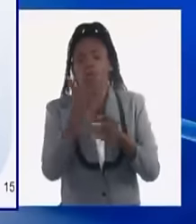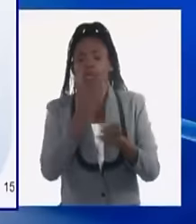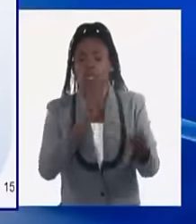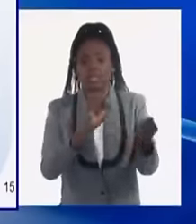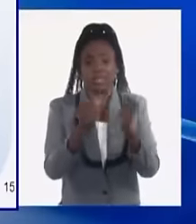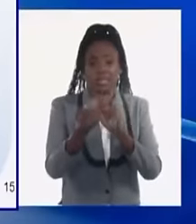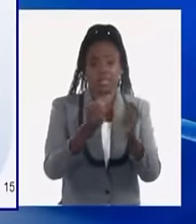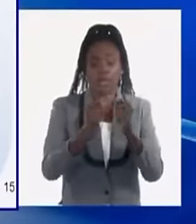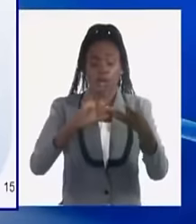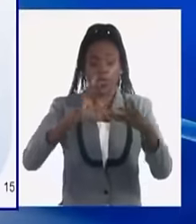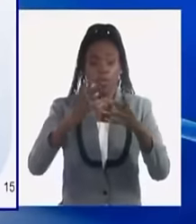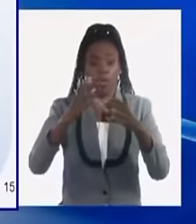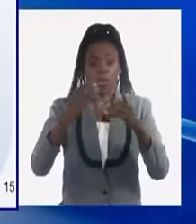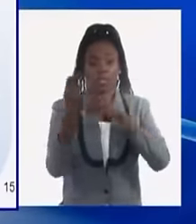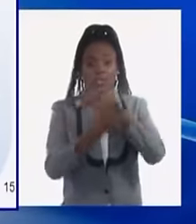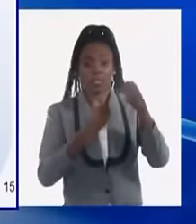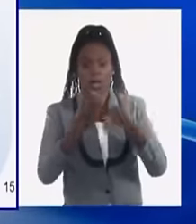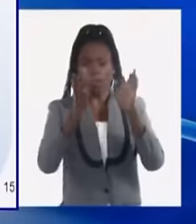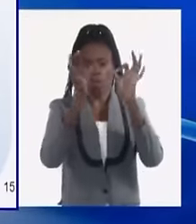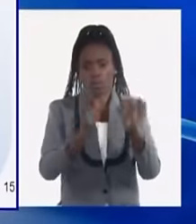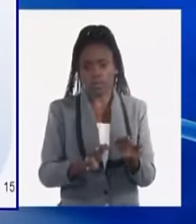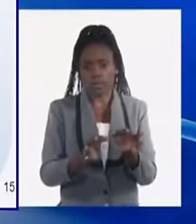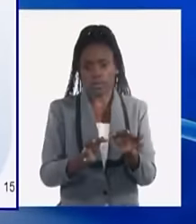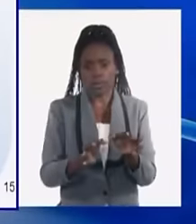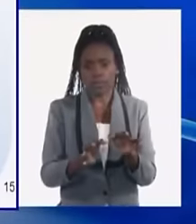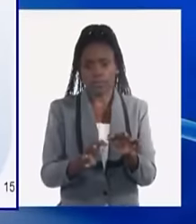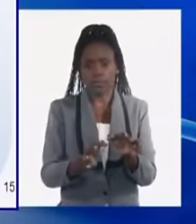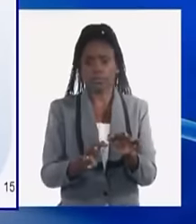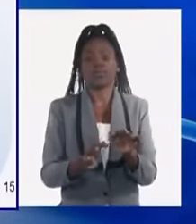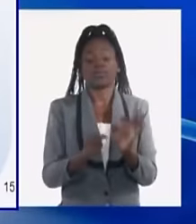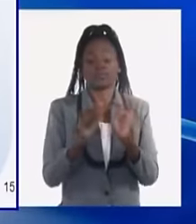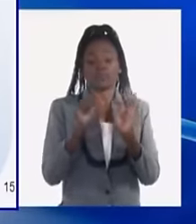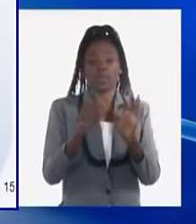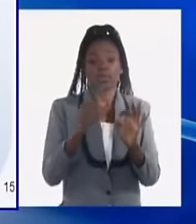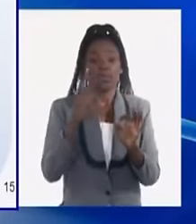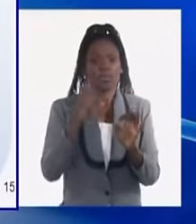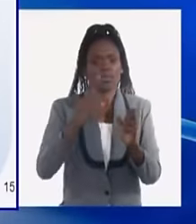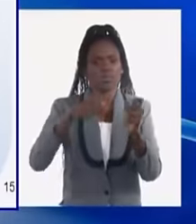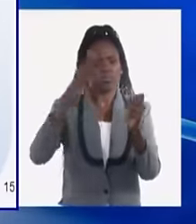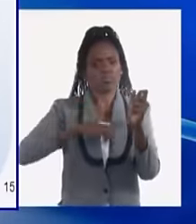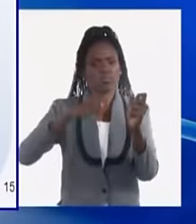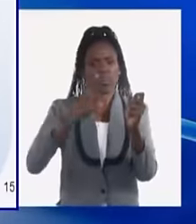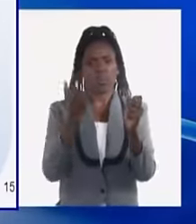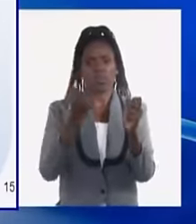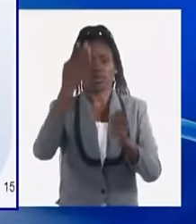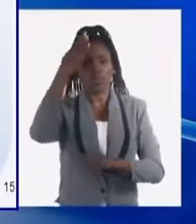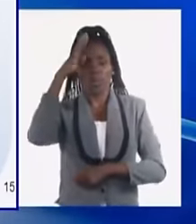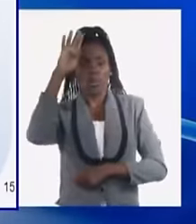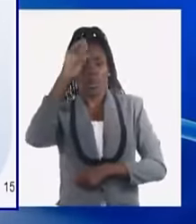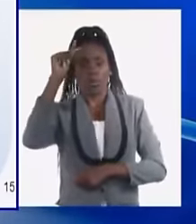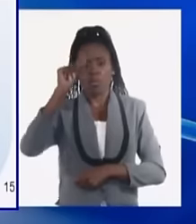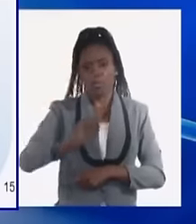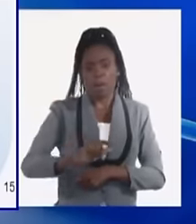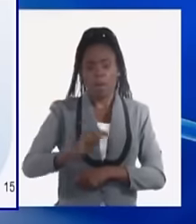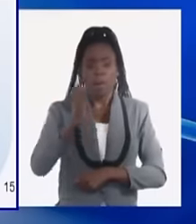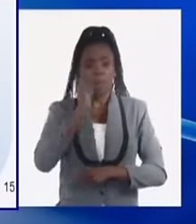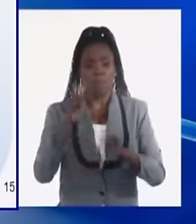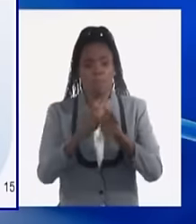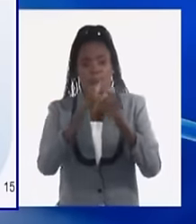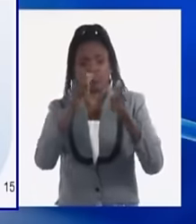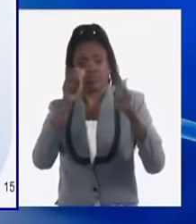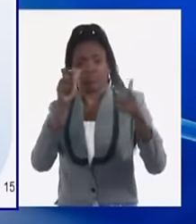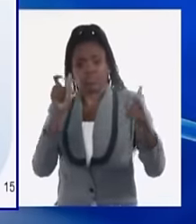tipo de cambio oficial, provoca la devaluación del peso cubano, incrementa su